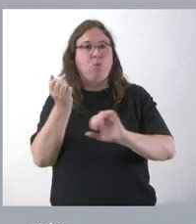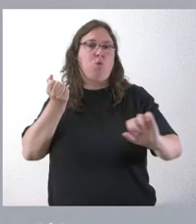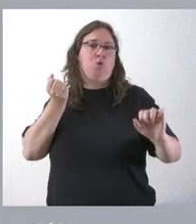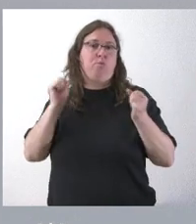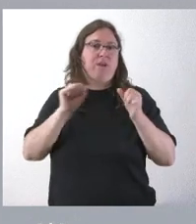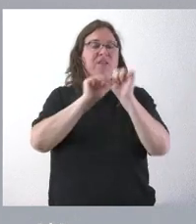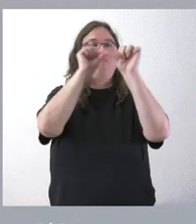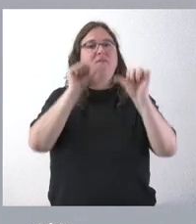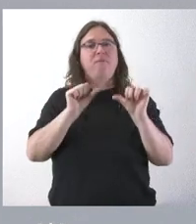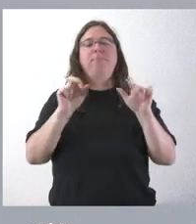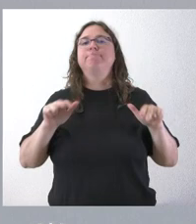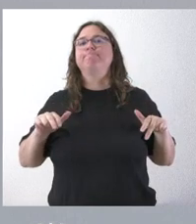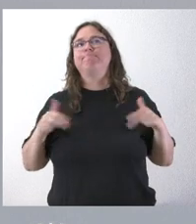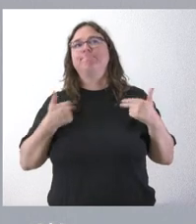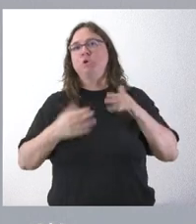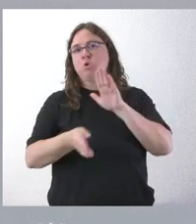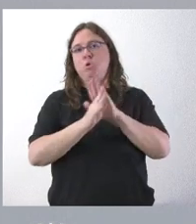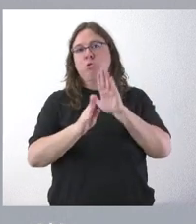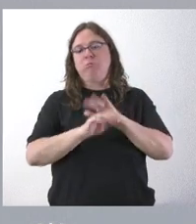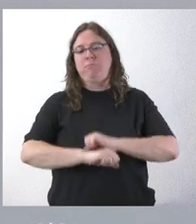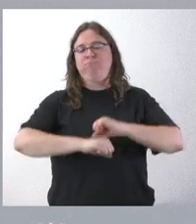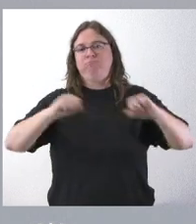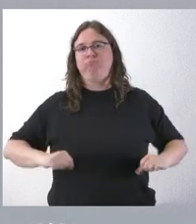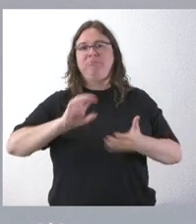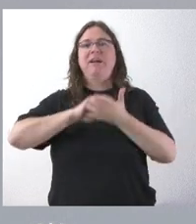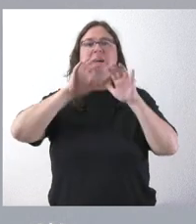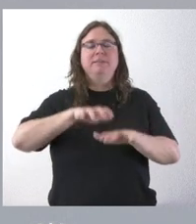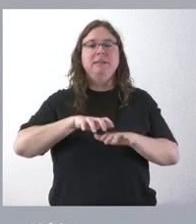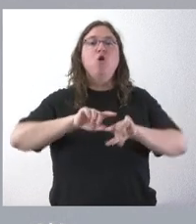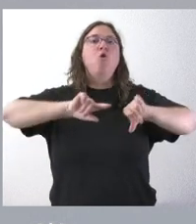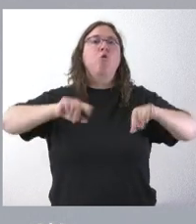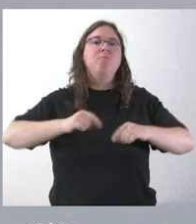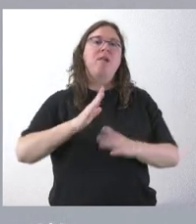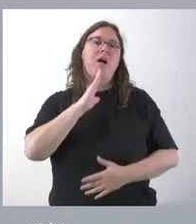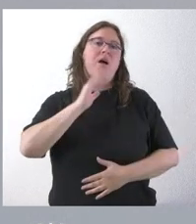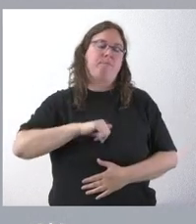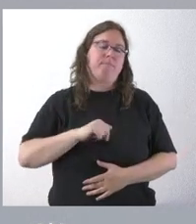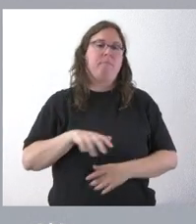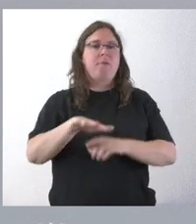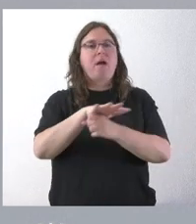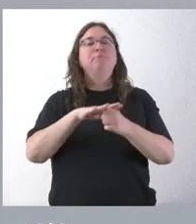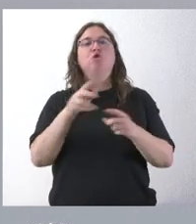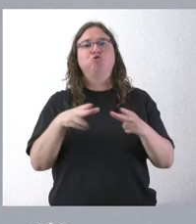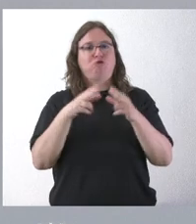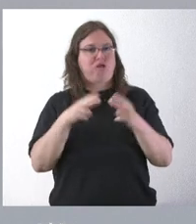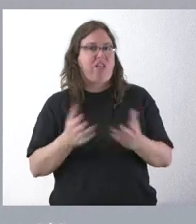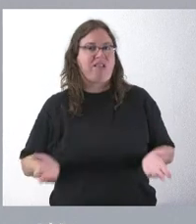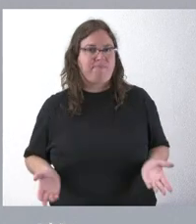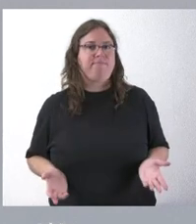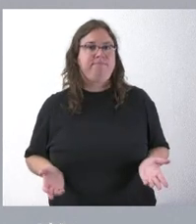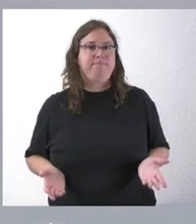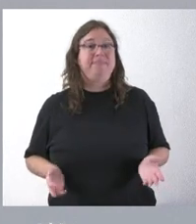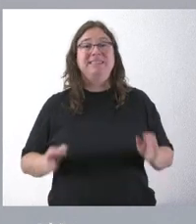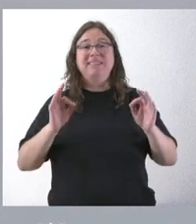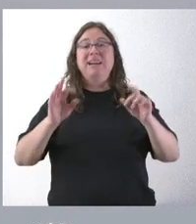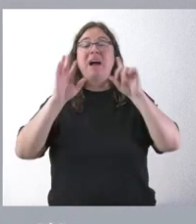acuerdos nos permita seguir consolidando a Castilla y León como una comunidad con acuerdos en el ámbito del diálogo social. Muy particularmente ahora que en